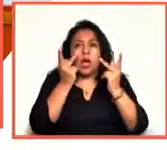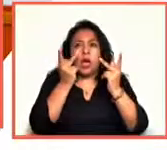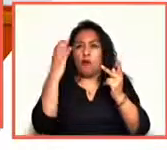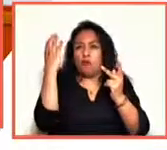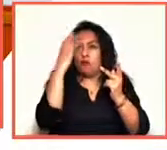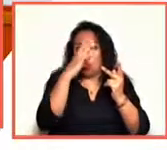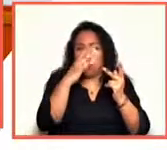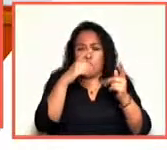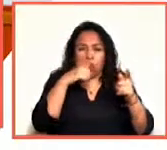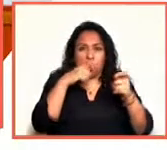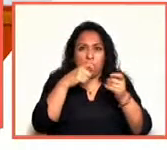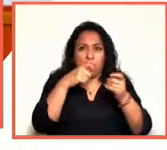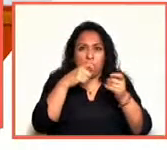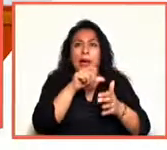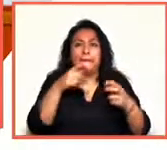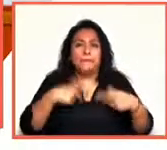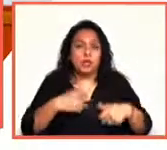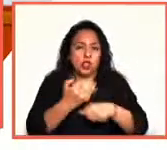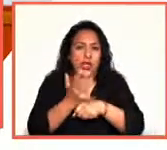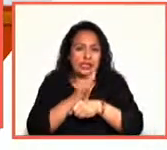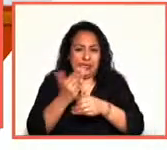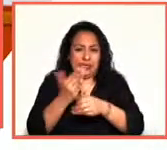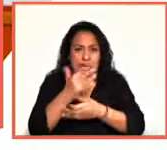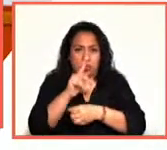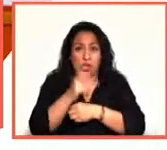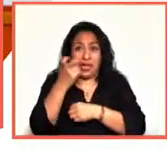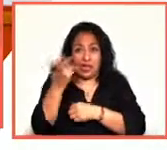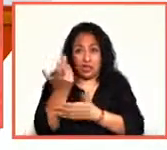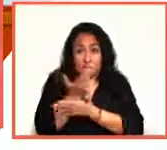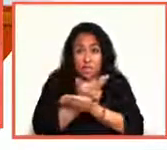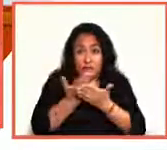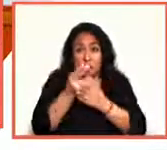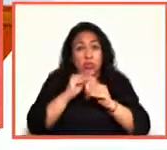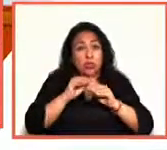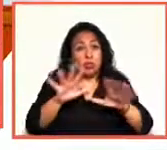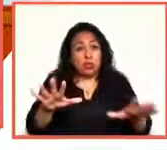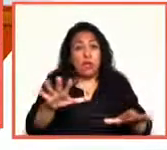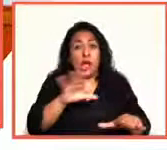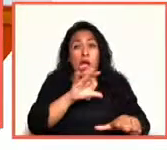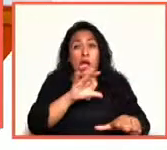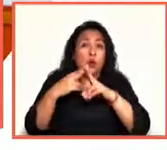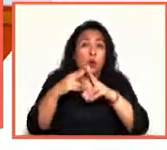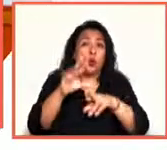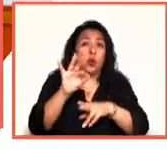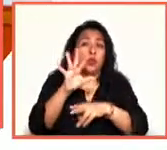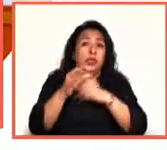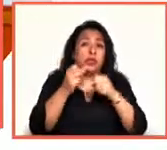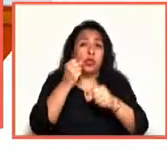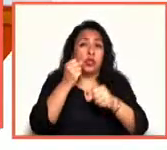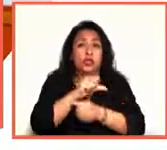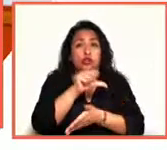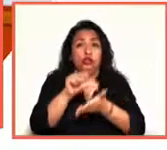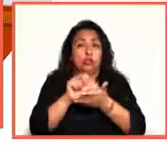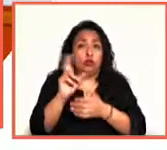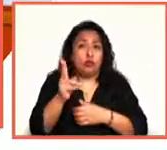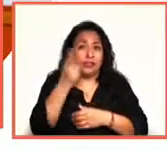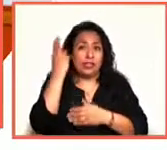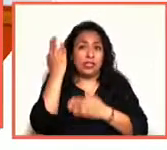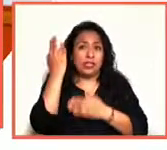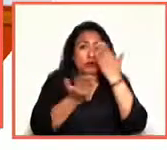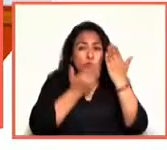personajes de cine nacional. Esas creaciones fueron publicadas en ocasión del 45 aniversario del Centro Universitario de Estudios